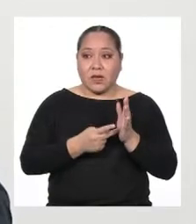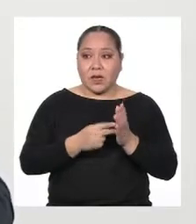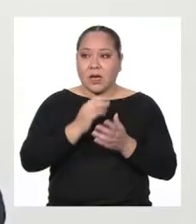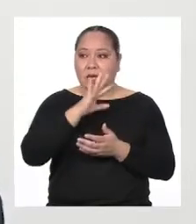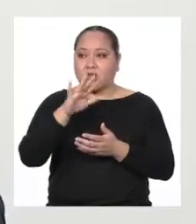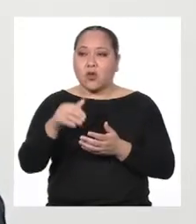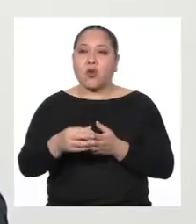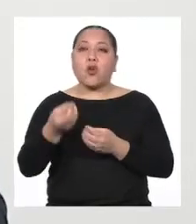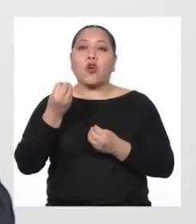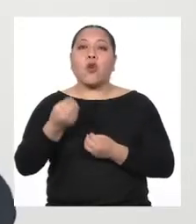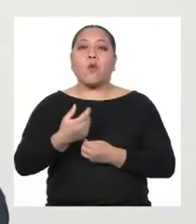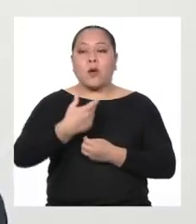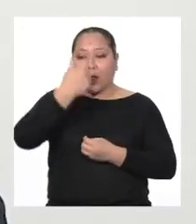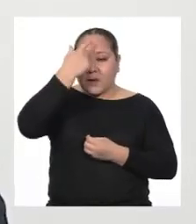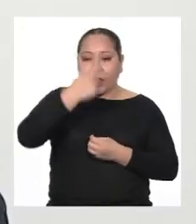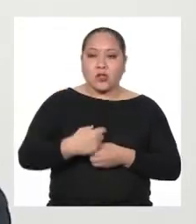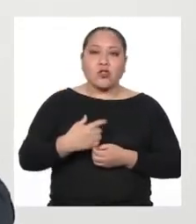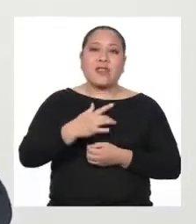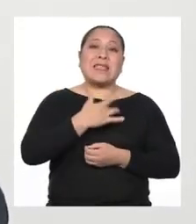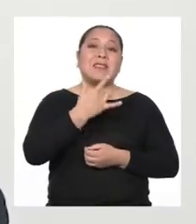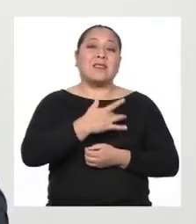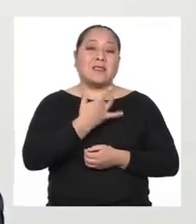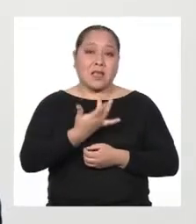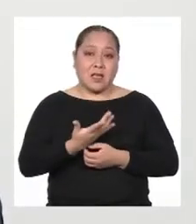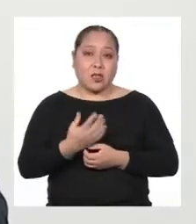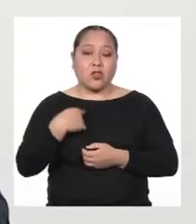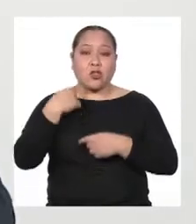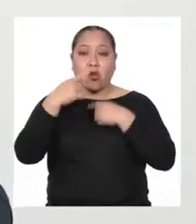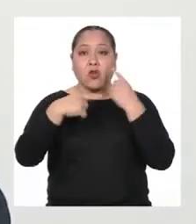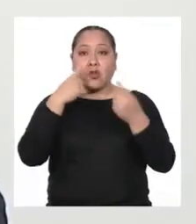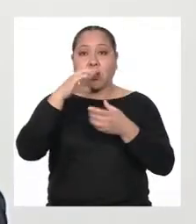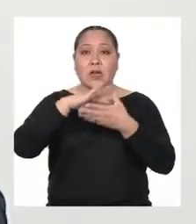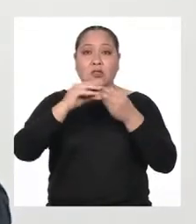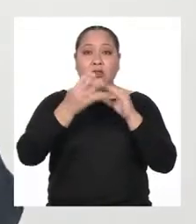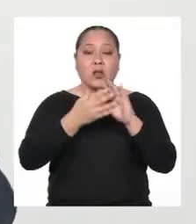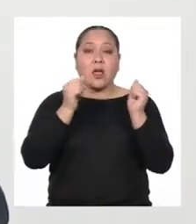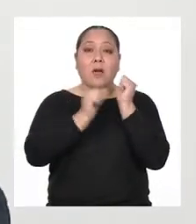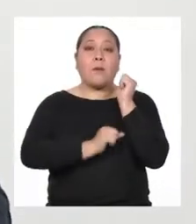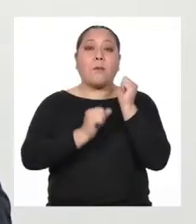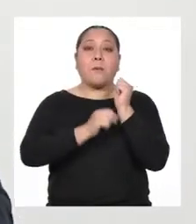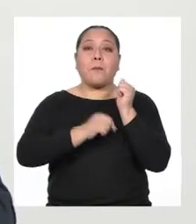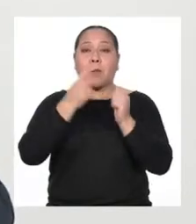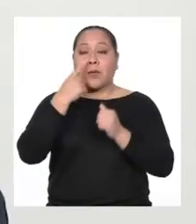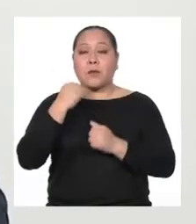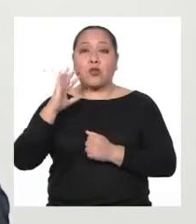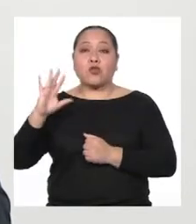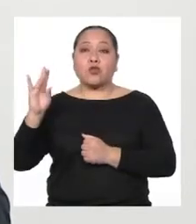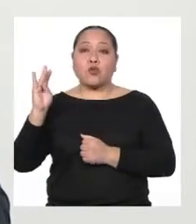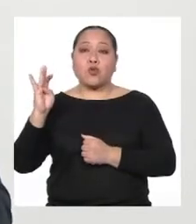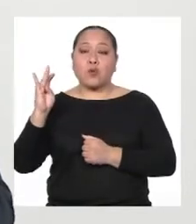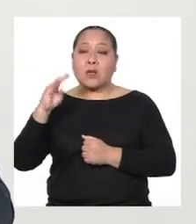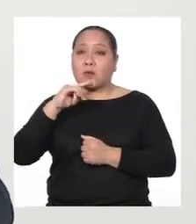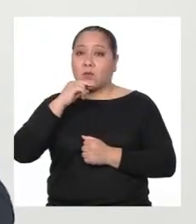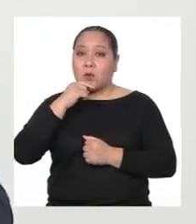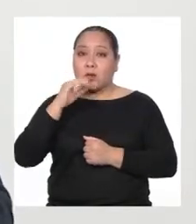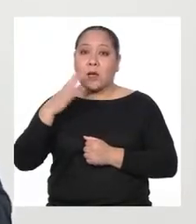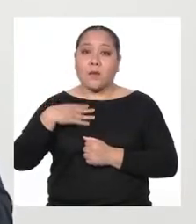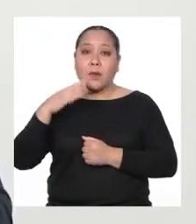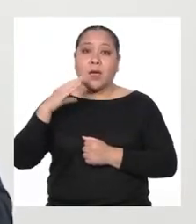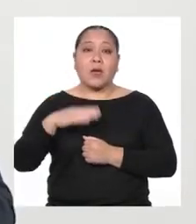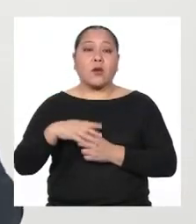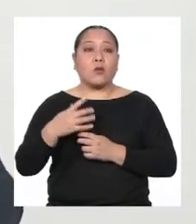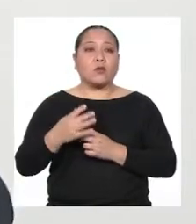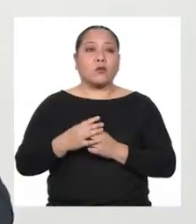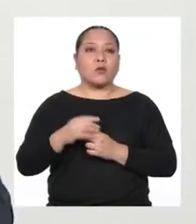parte de nosotras y nosotros Te contaré la historia de mi hermano Su esposa, mi cuñada Es de otro